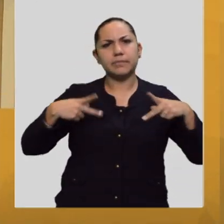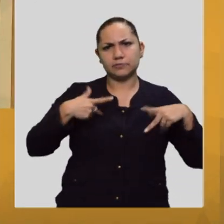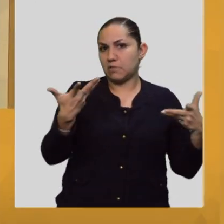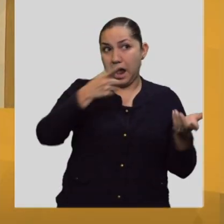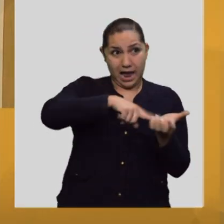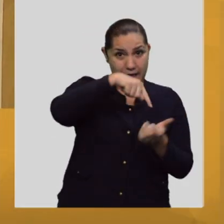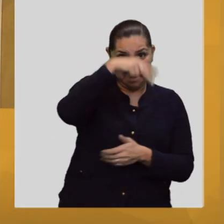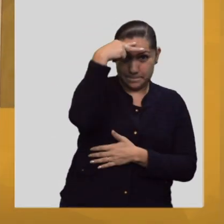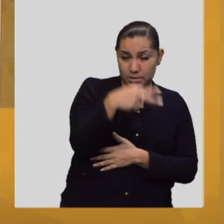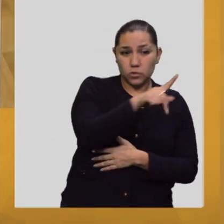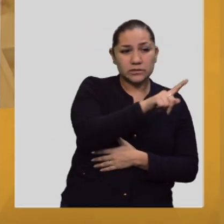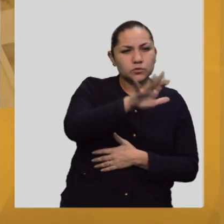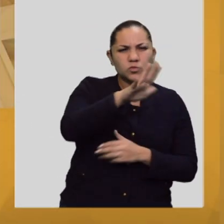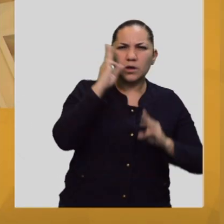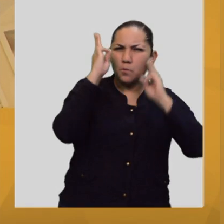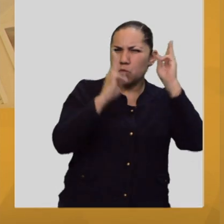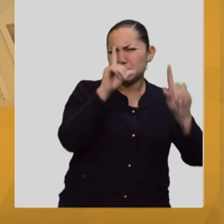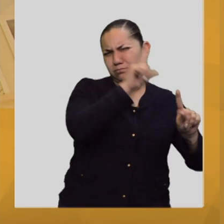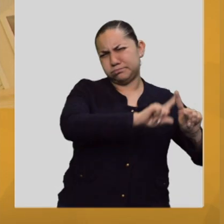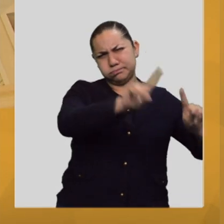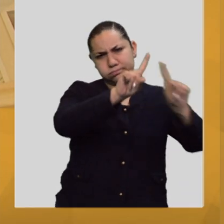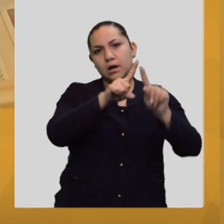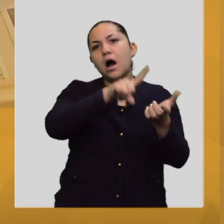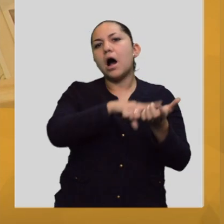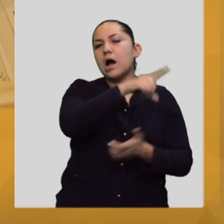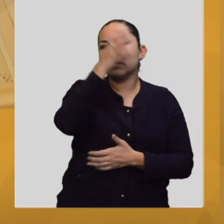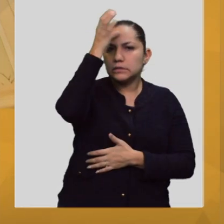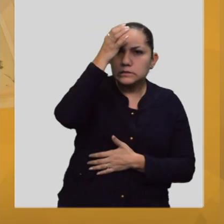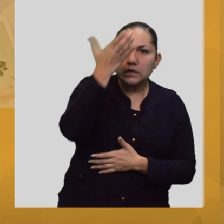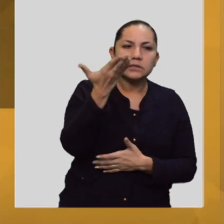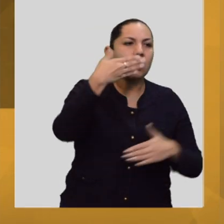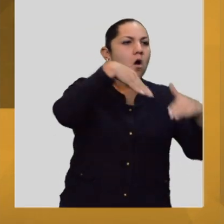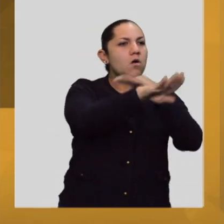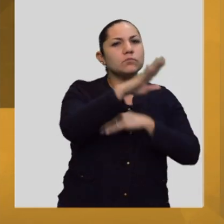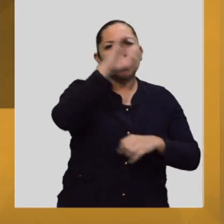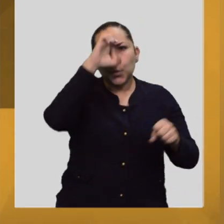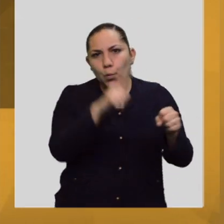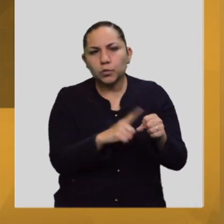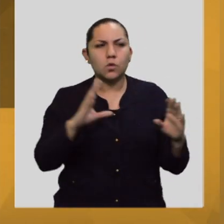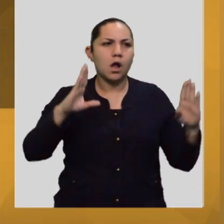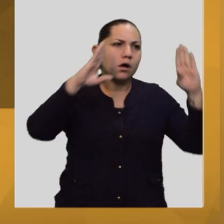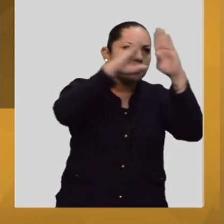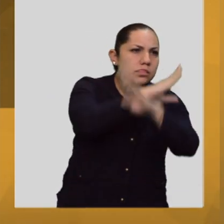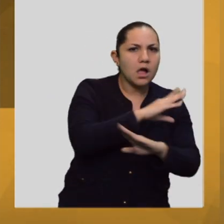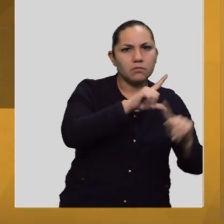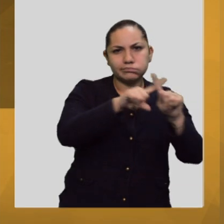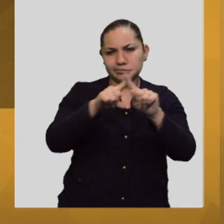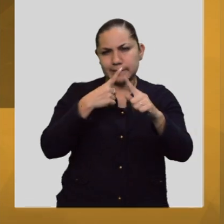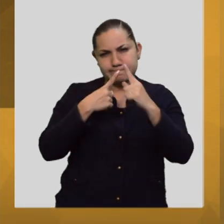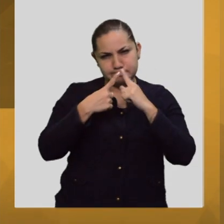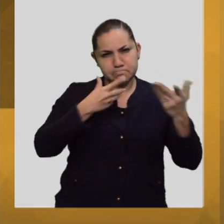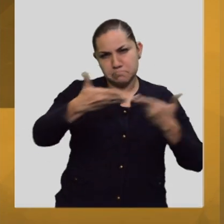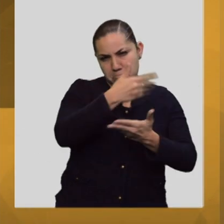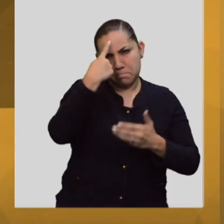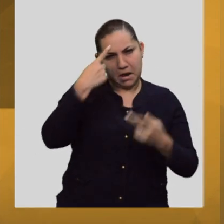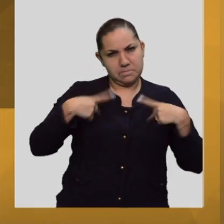150 museos, de los cuales la UNAM ofrece distintas propuestas que involucran actividades académicas, científicas y recreativas para todos